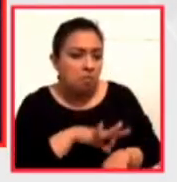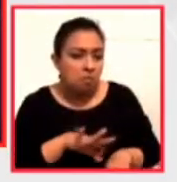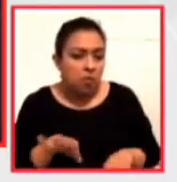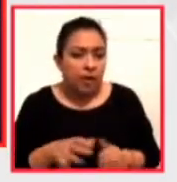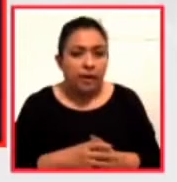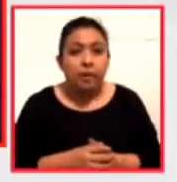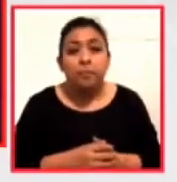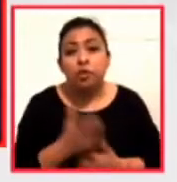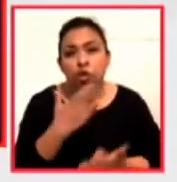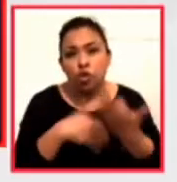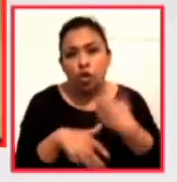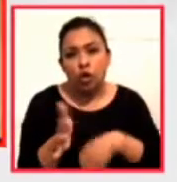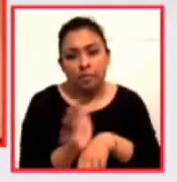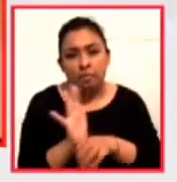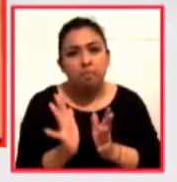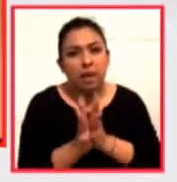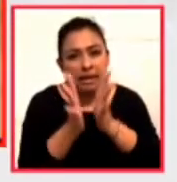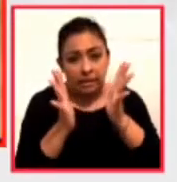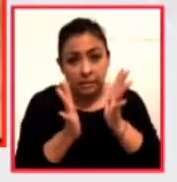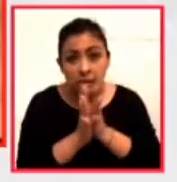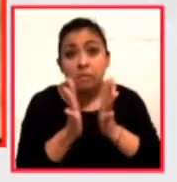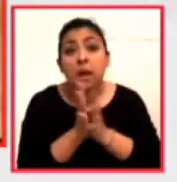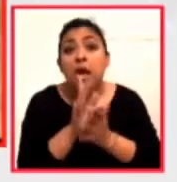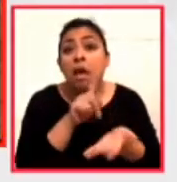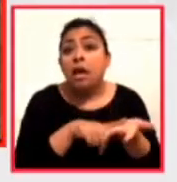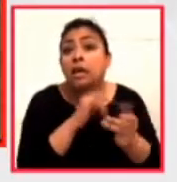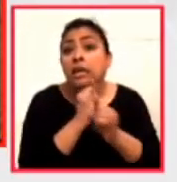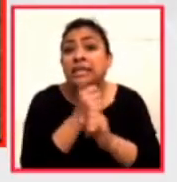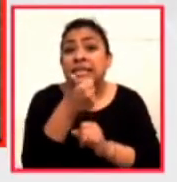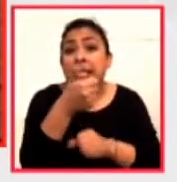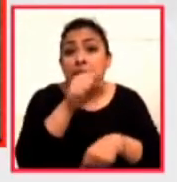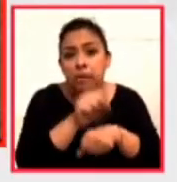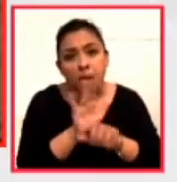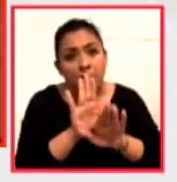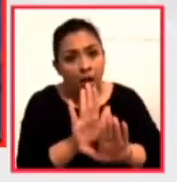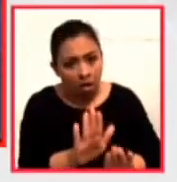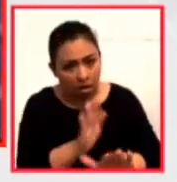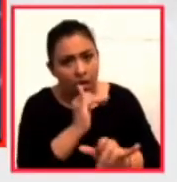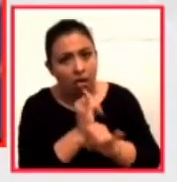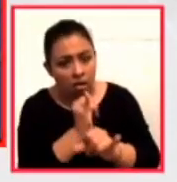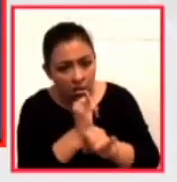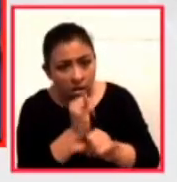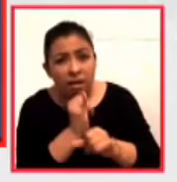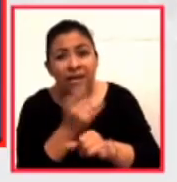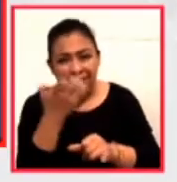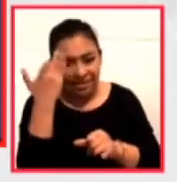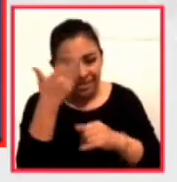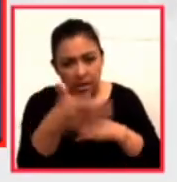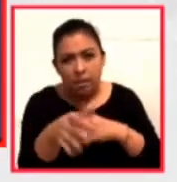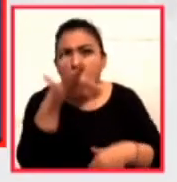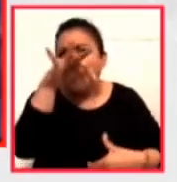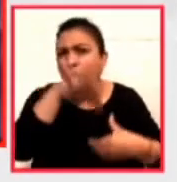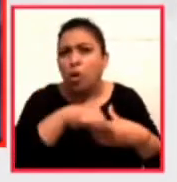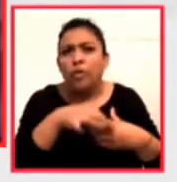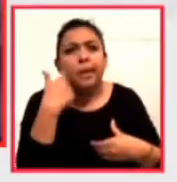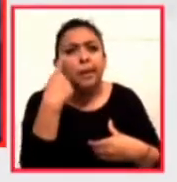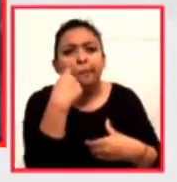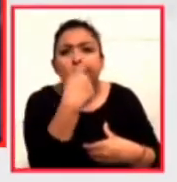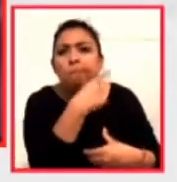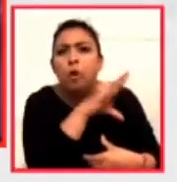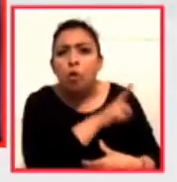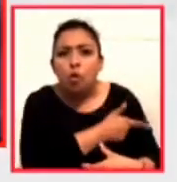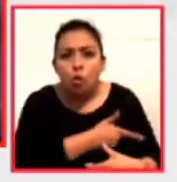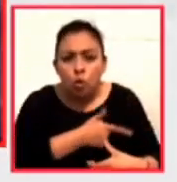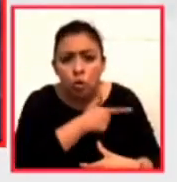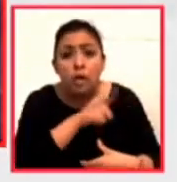Todas las películas participantes estarán en línea durante seis semanas. En este tiempo, el público podrá votar por su favorita y la película ganadora